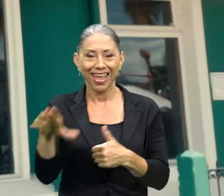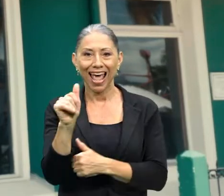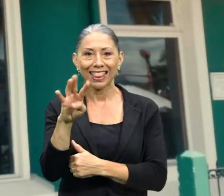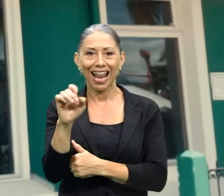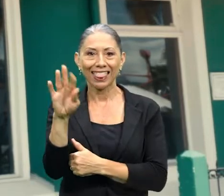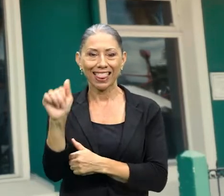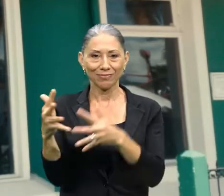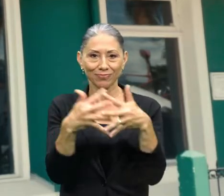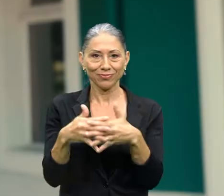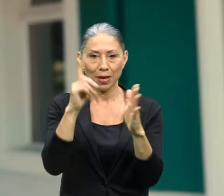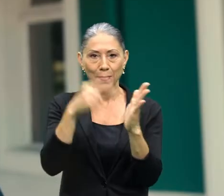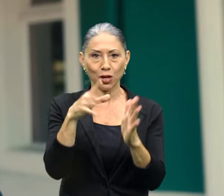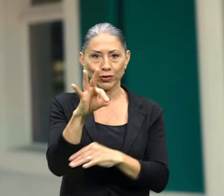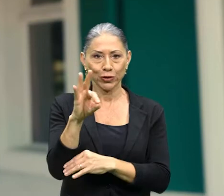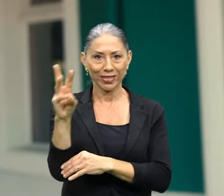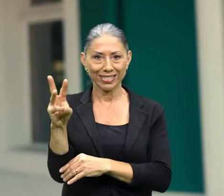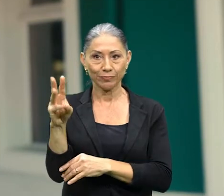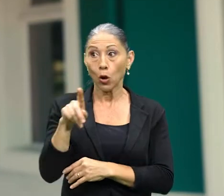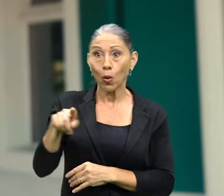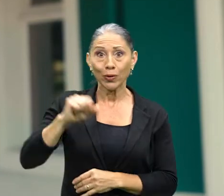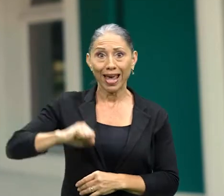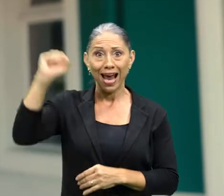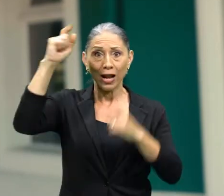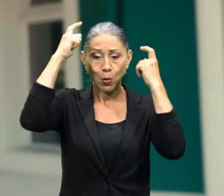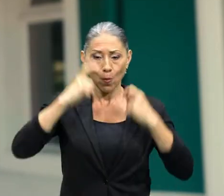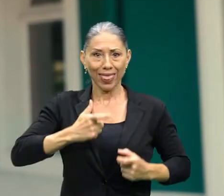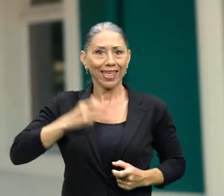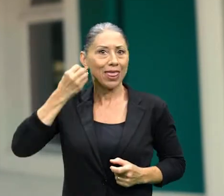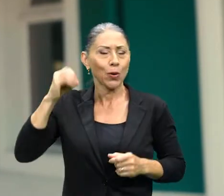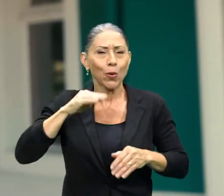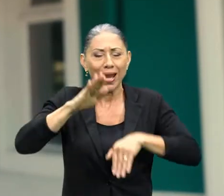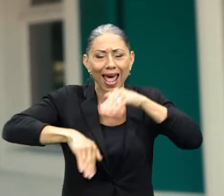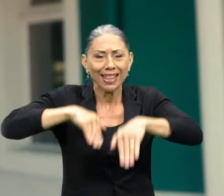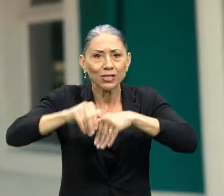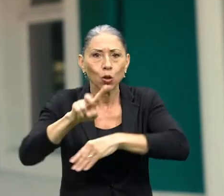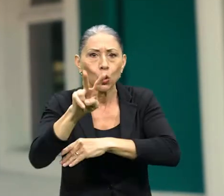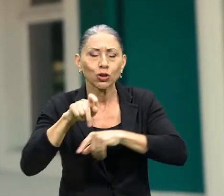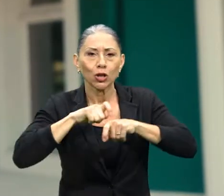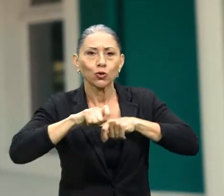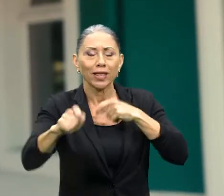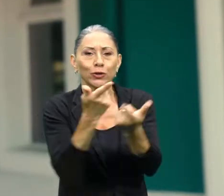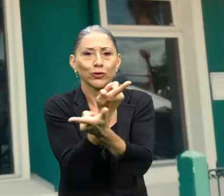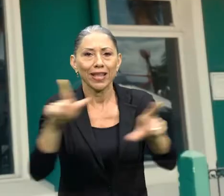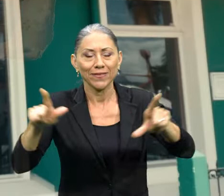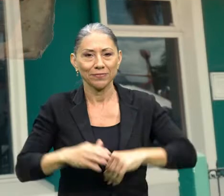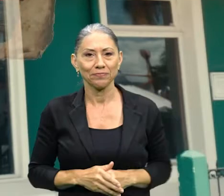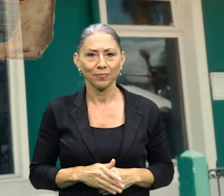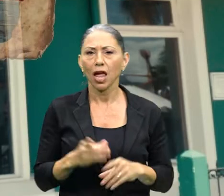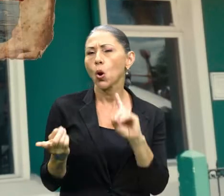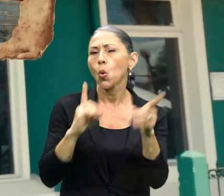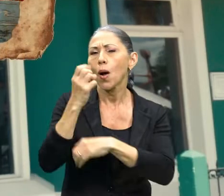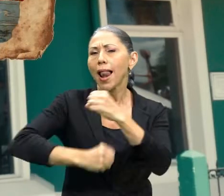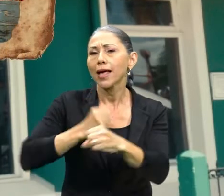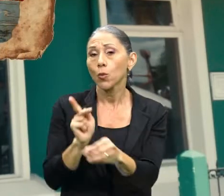1996 cuando ganó una medalla de oro en natación en los 200 metros estilo libre. ¿En qué